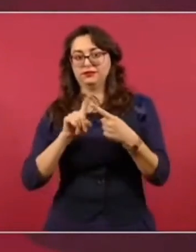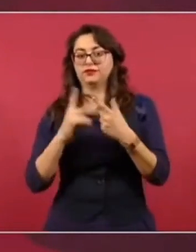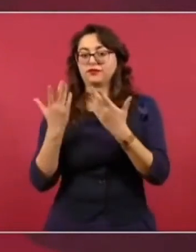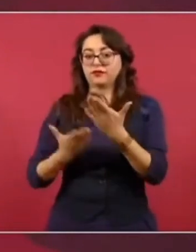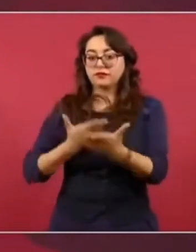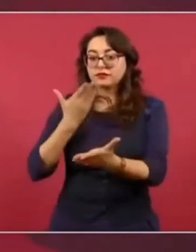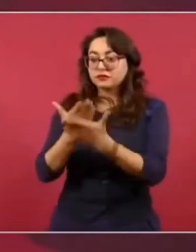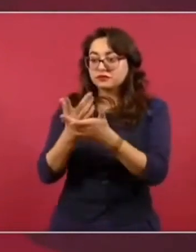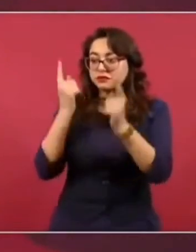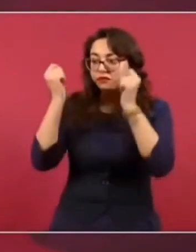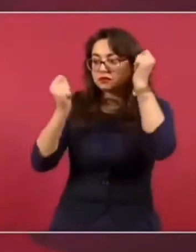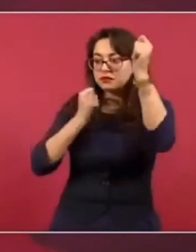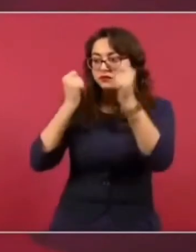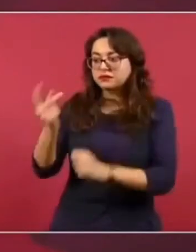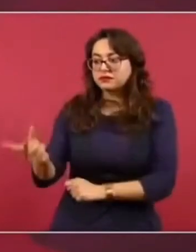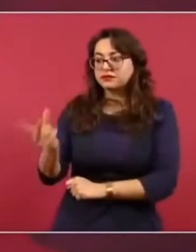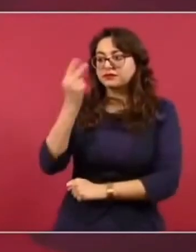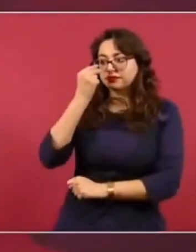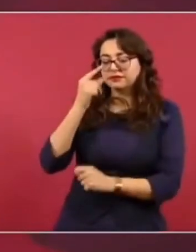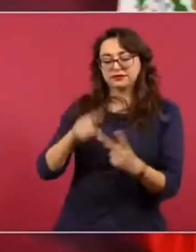Vamos a hacer un avalúo.